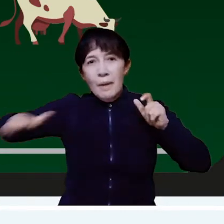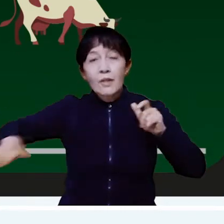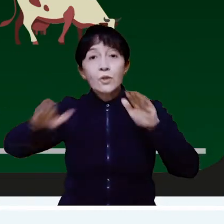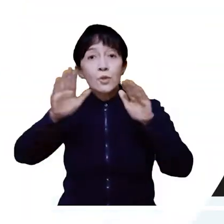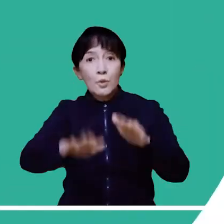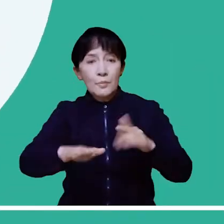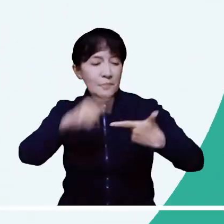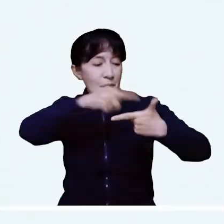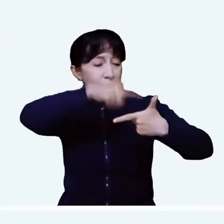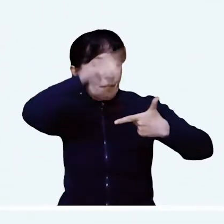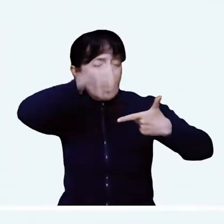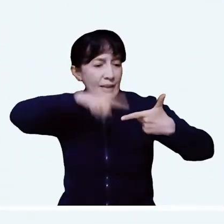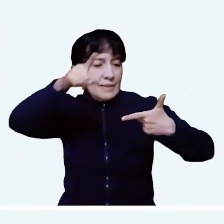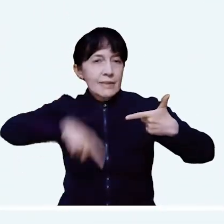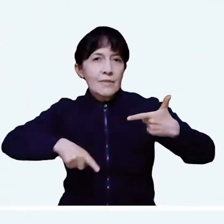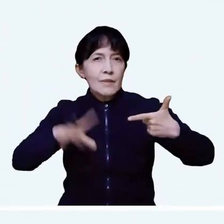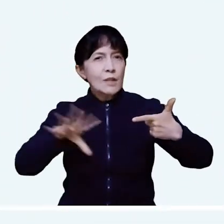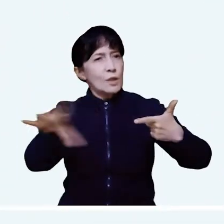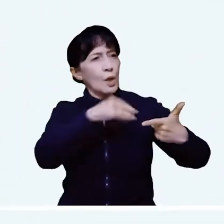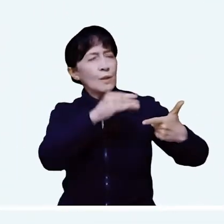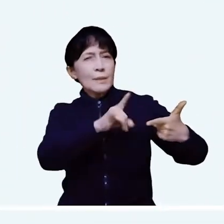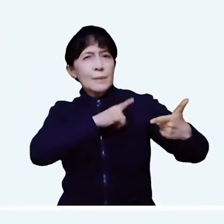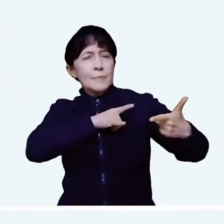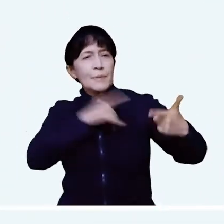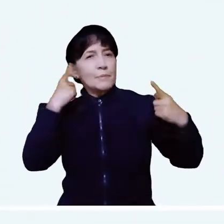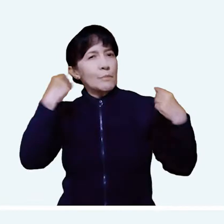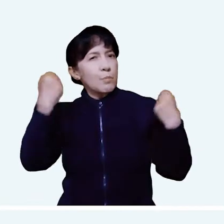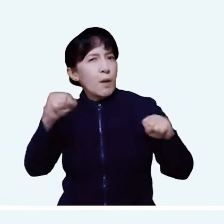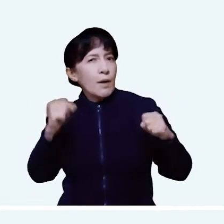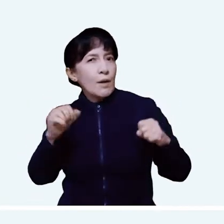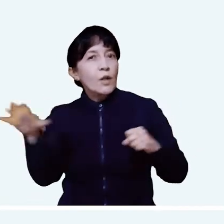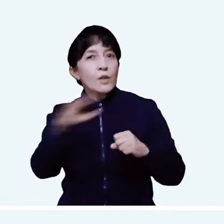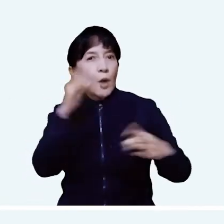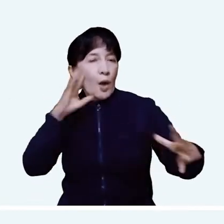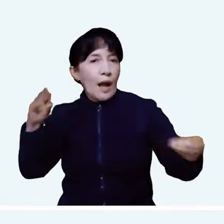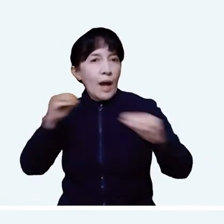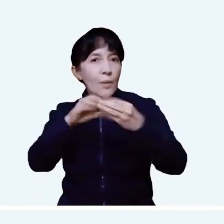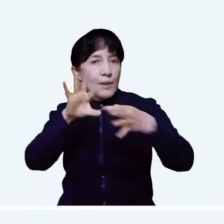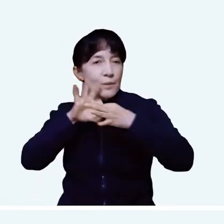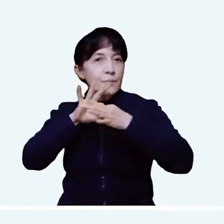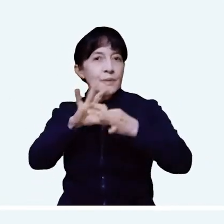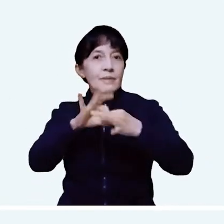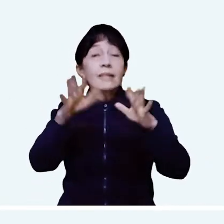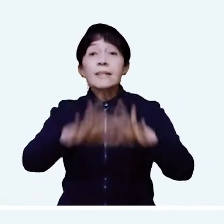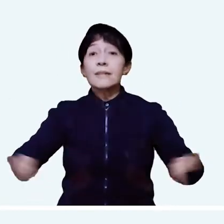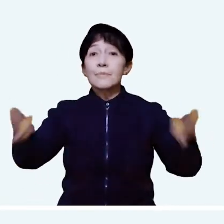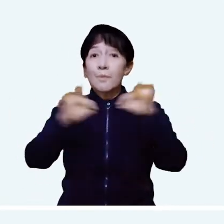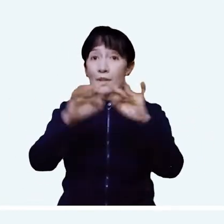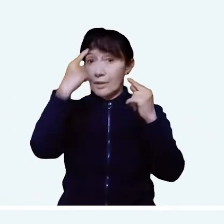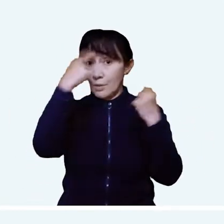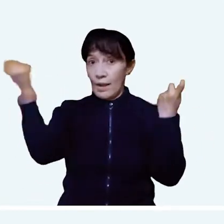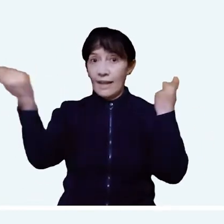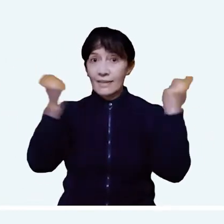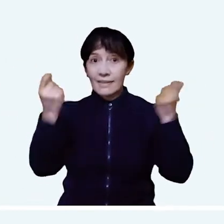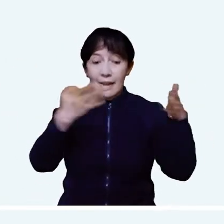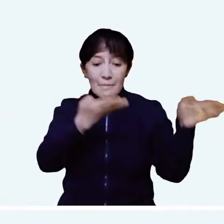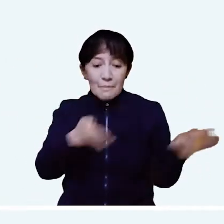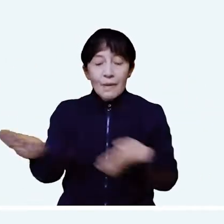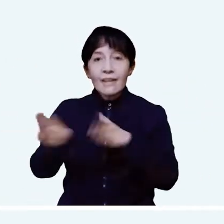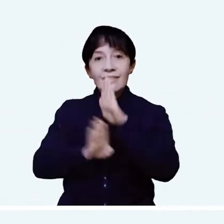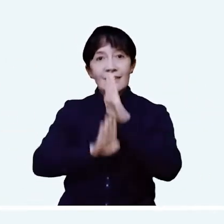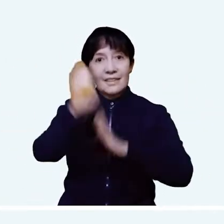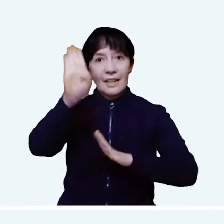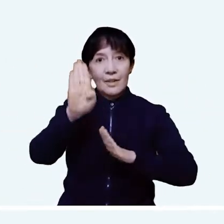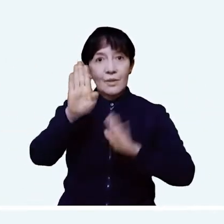preocupantes, la lucha articulada contra la deforestación es una estrategia clave dentro del Plan de Desarrollo Hagamos